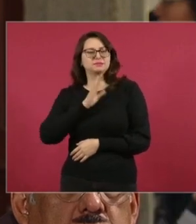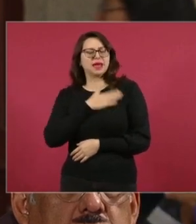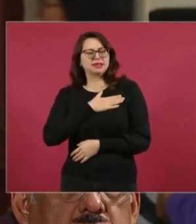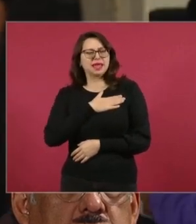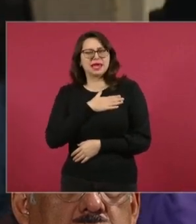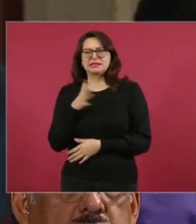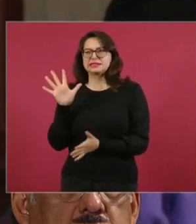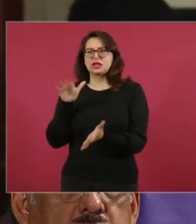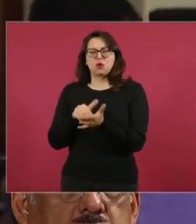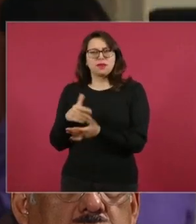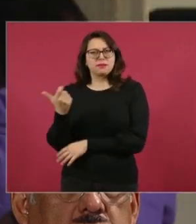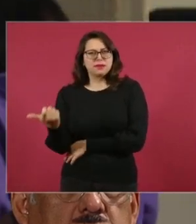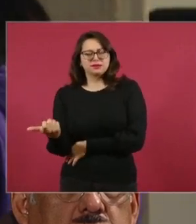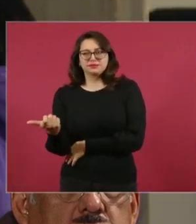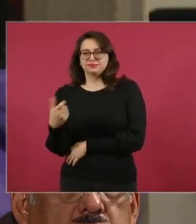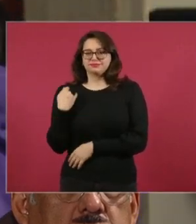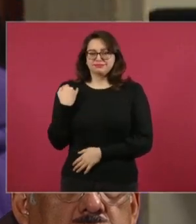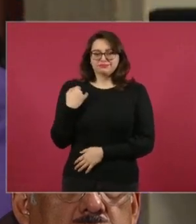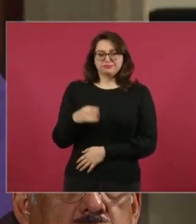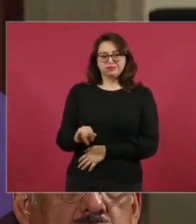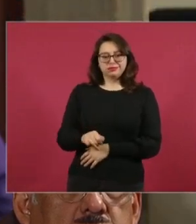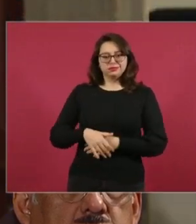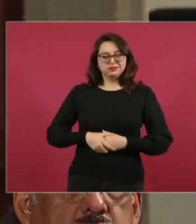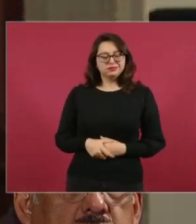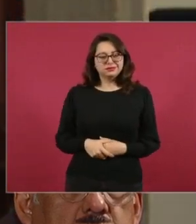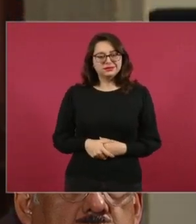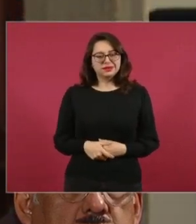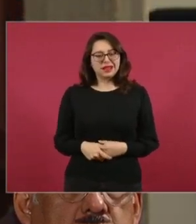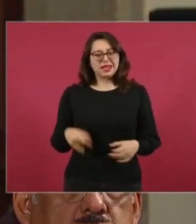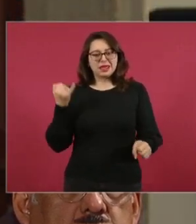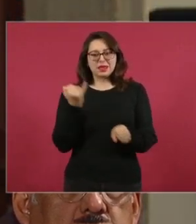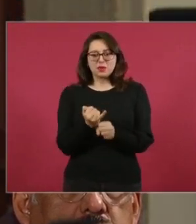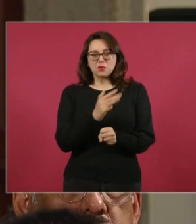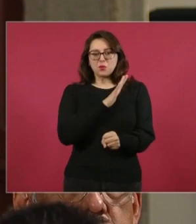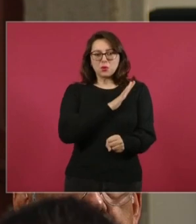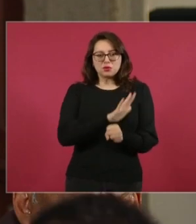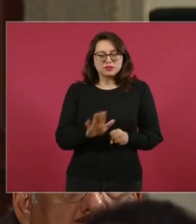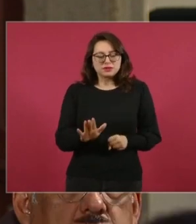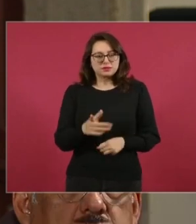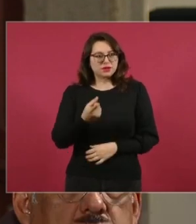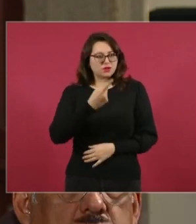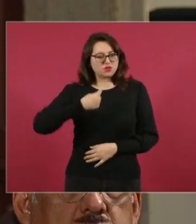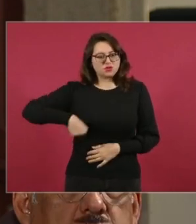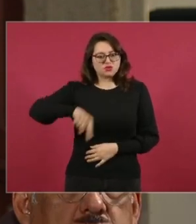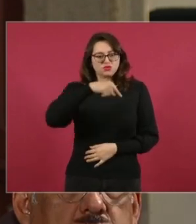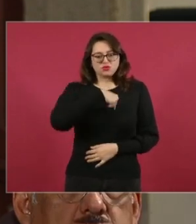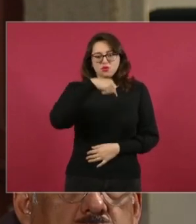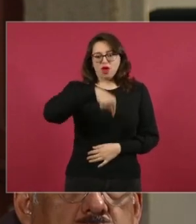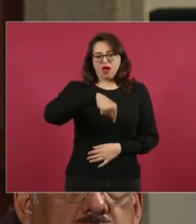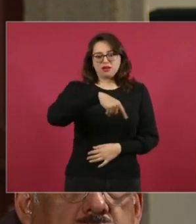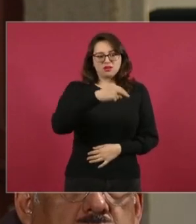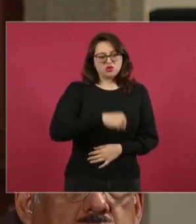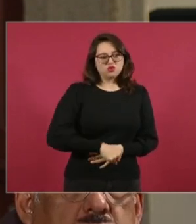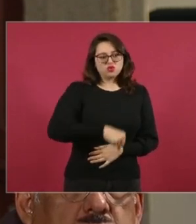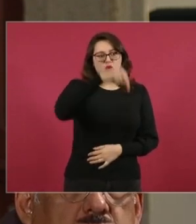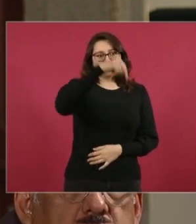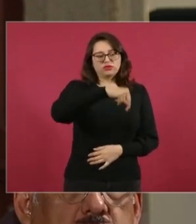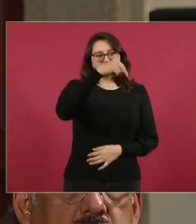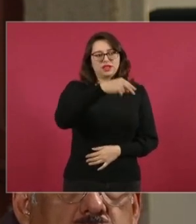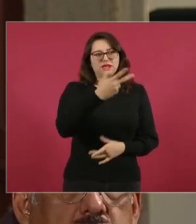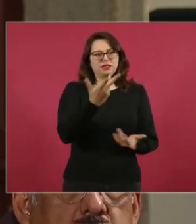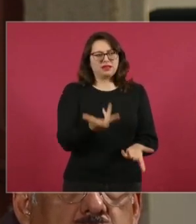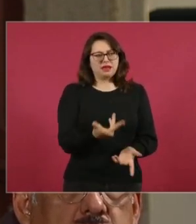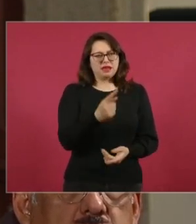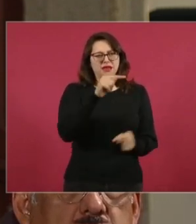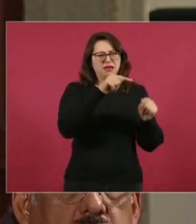Entonces, es absurdo que los usuarios de los servicios de transportación aérea, que estamos justamente en los estados del norte, tengamos que pagar ese tipo de